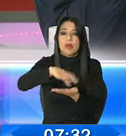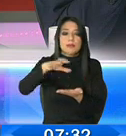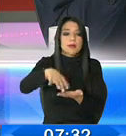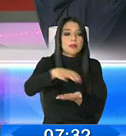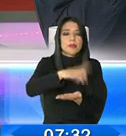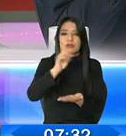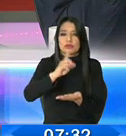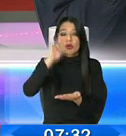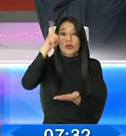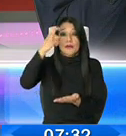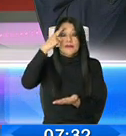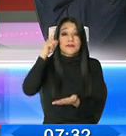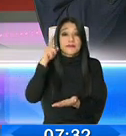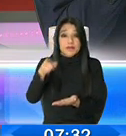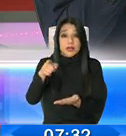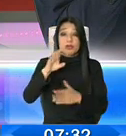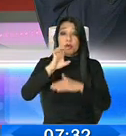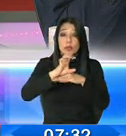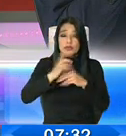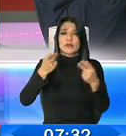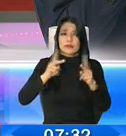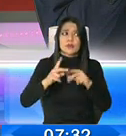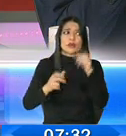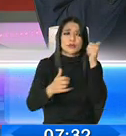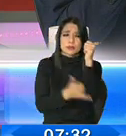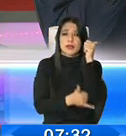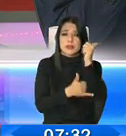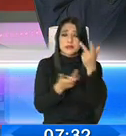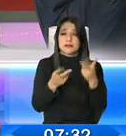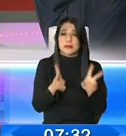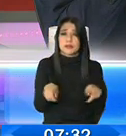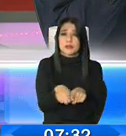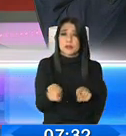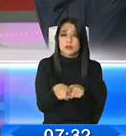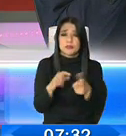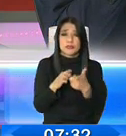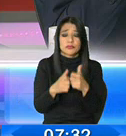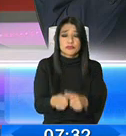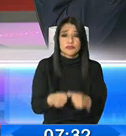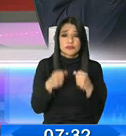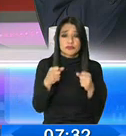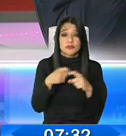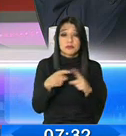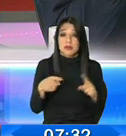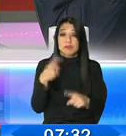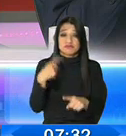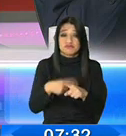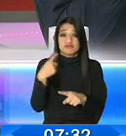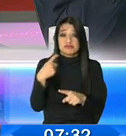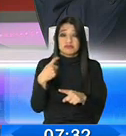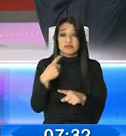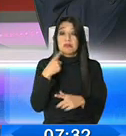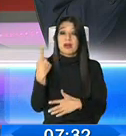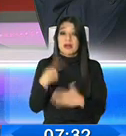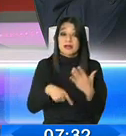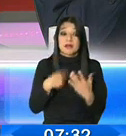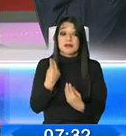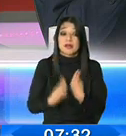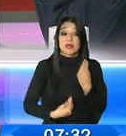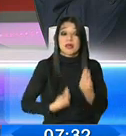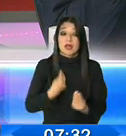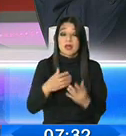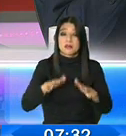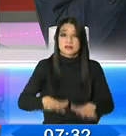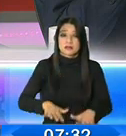exclusivamente, no solo al Ecuador, sino a otros países del mundo. Sin embargo, de manera concreta, para aterrizar qué estamos haciendo,